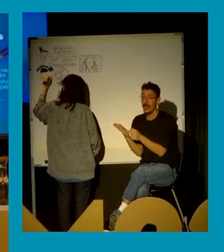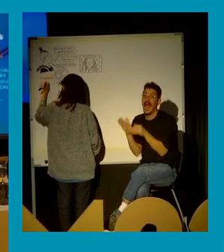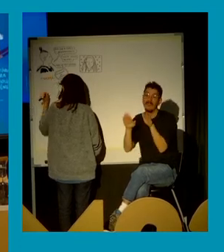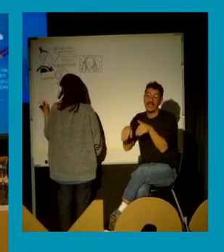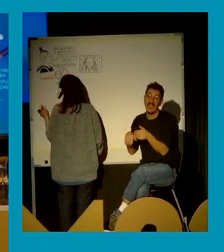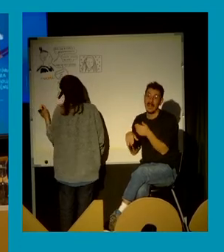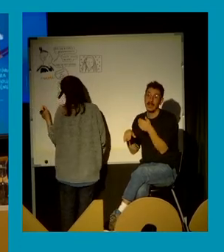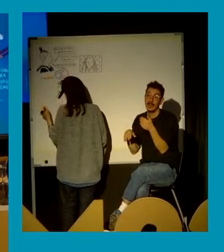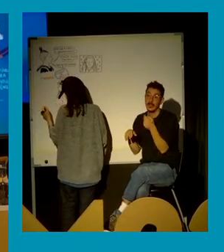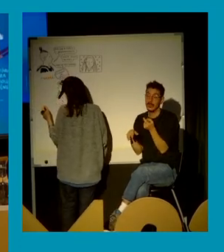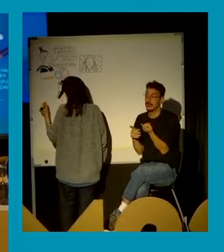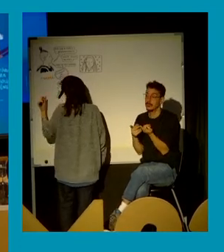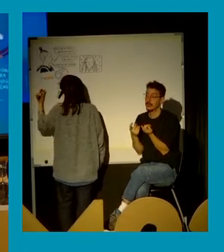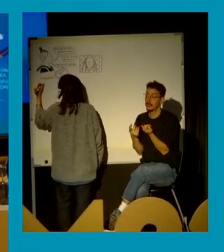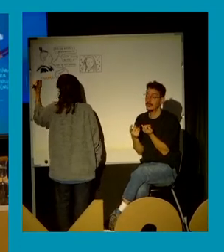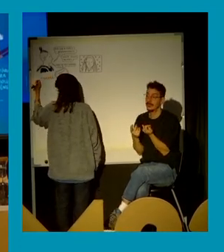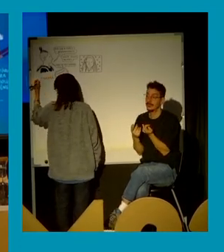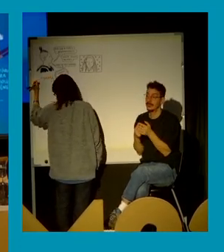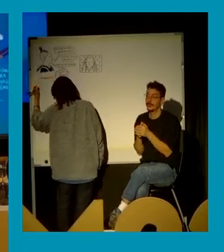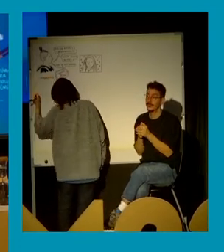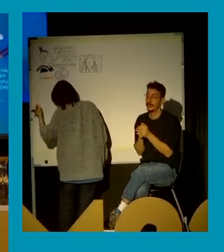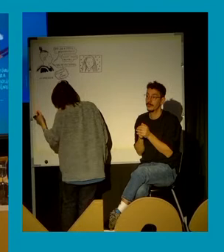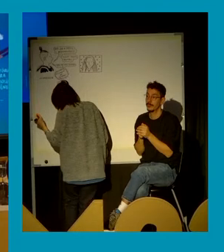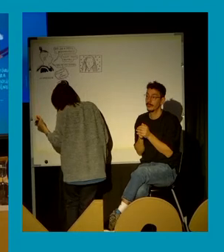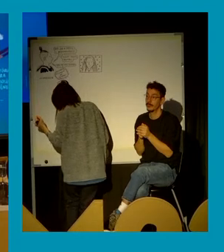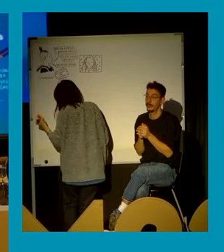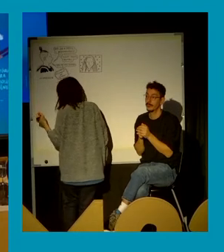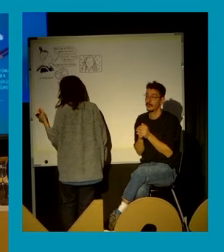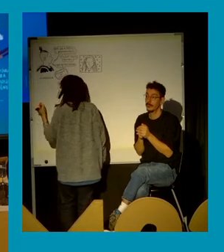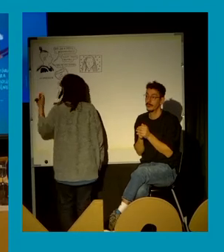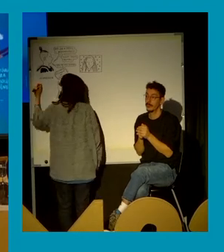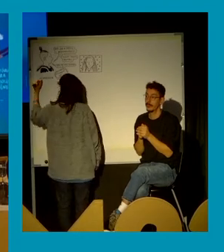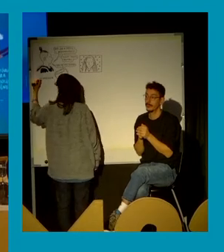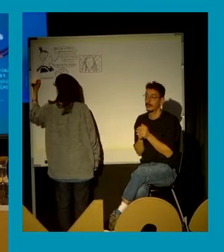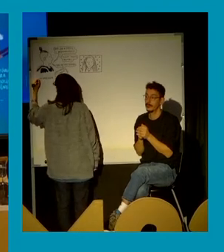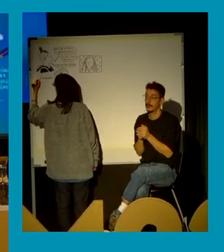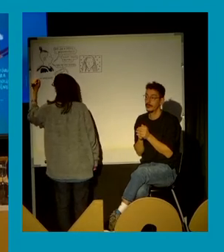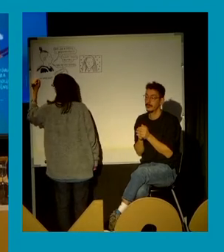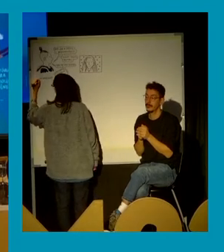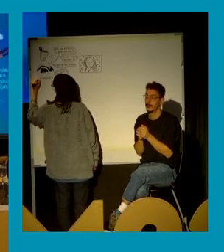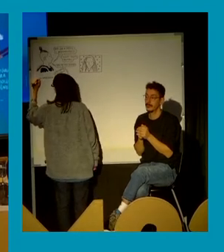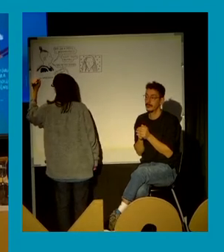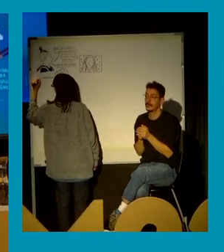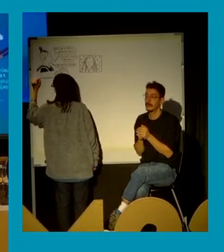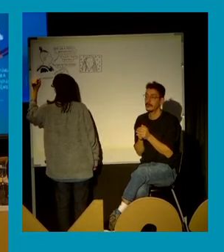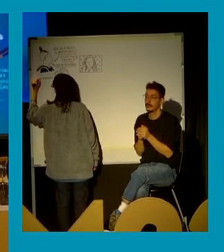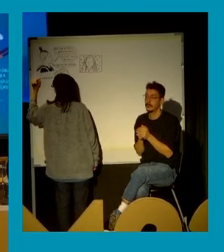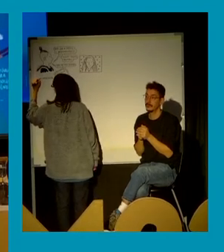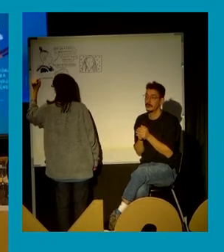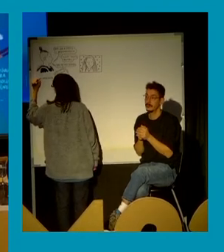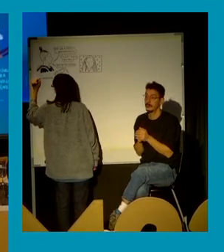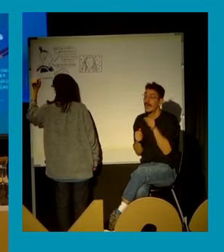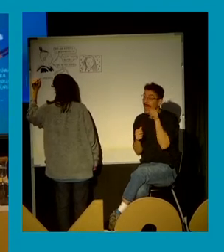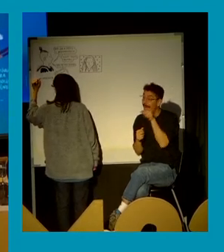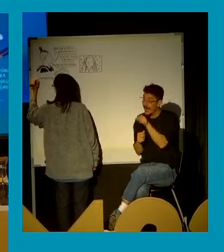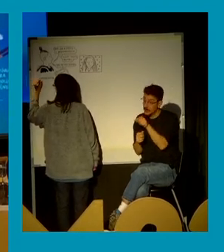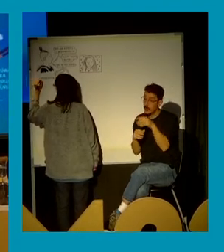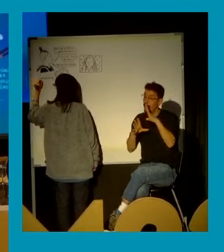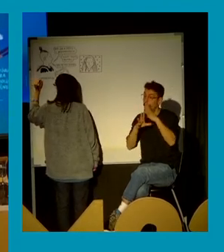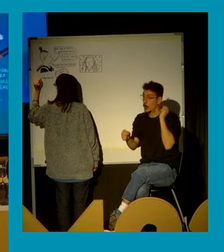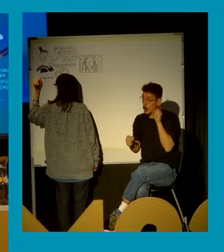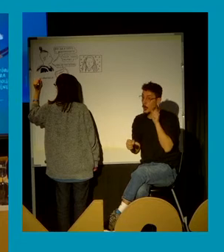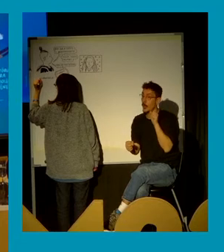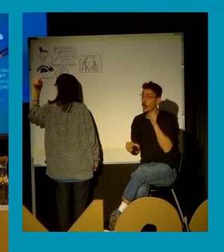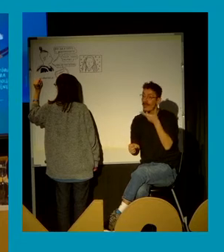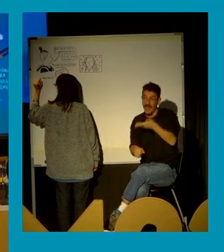una real incidencia en los ámbitos de prevención, en decir que